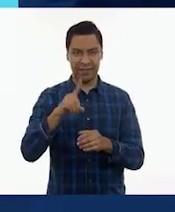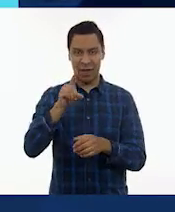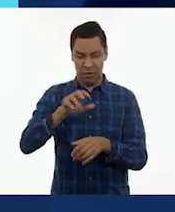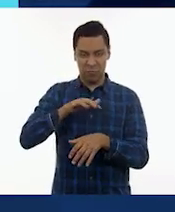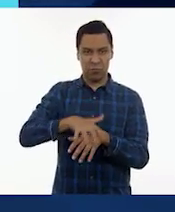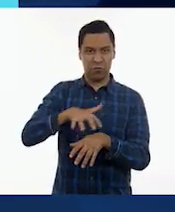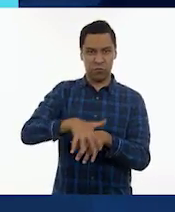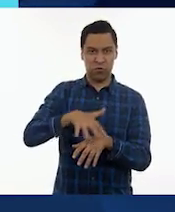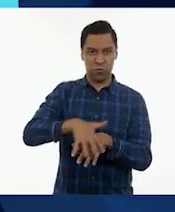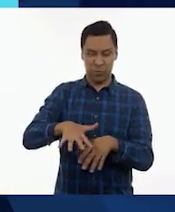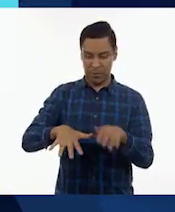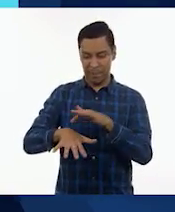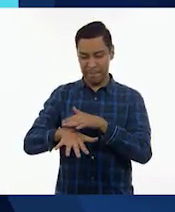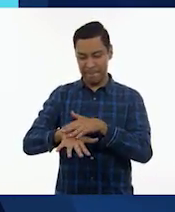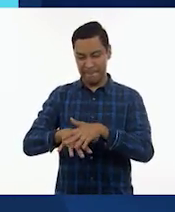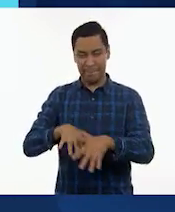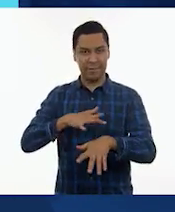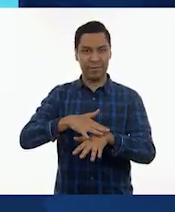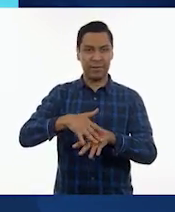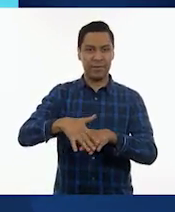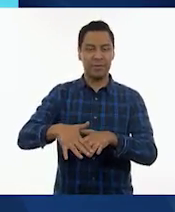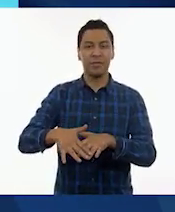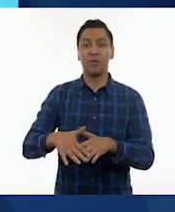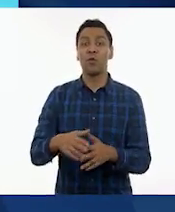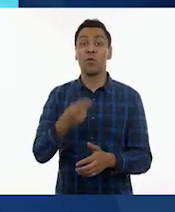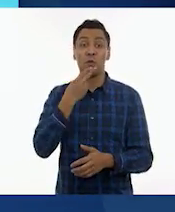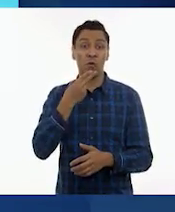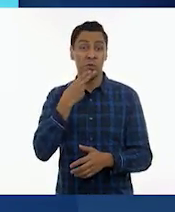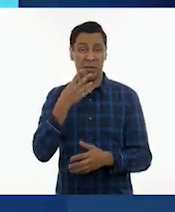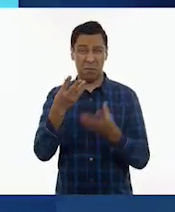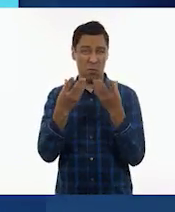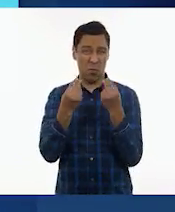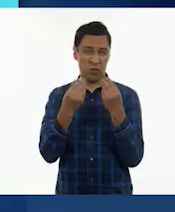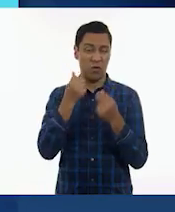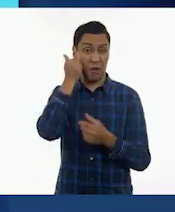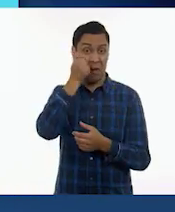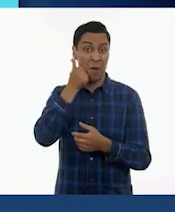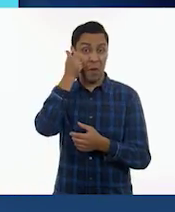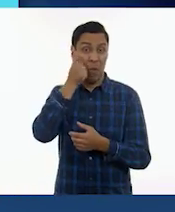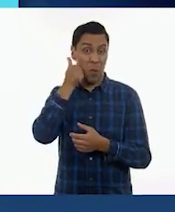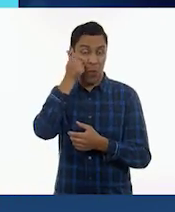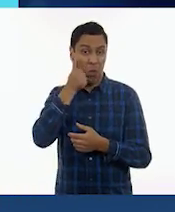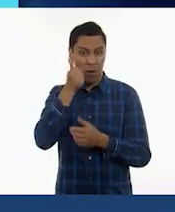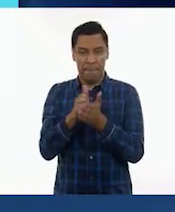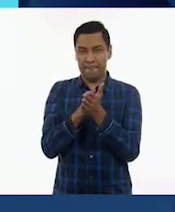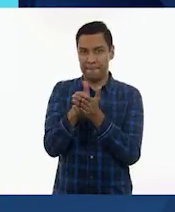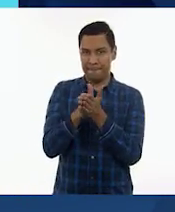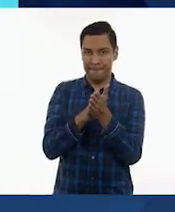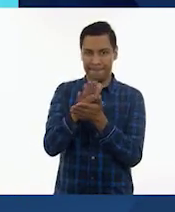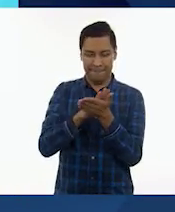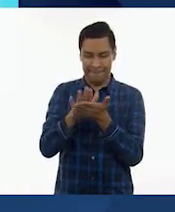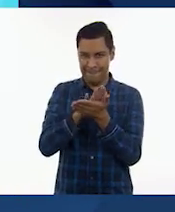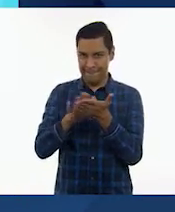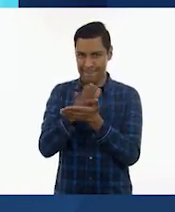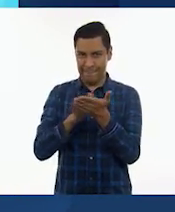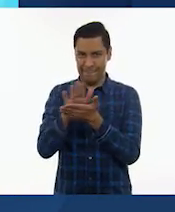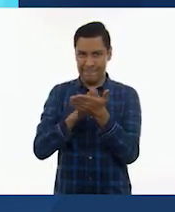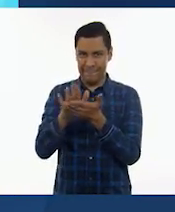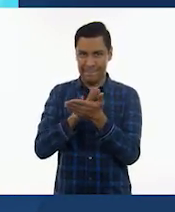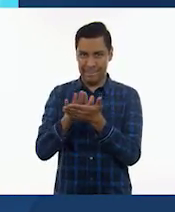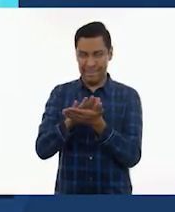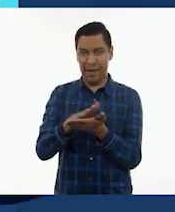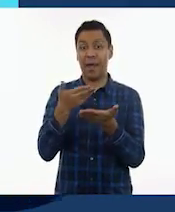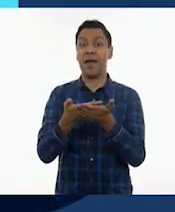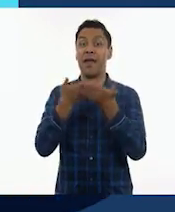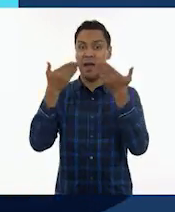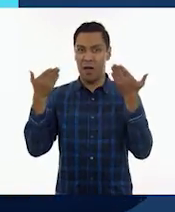manos. Usa suficiente jabón. Frota tus palmas una con la otra. Ahora, frota la